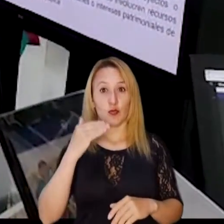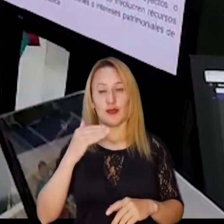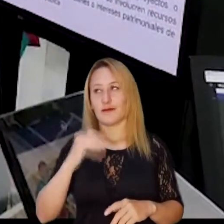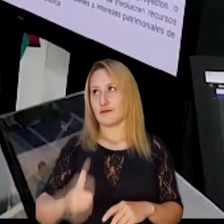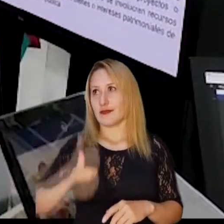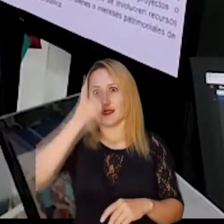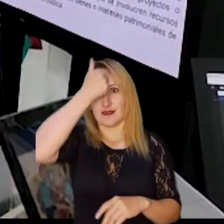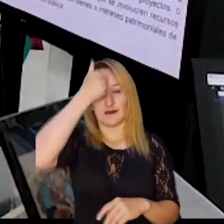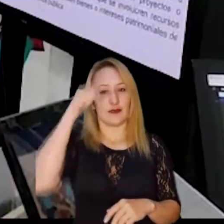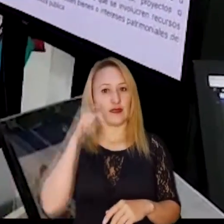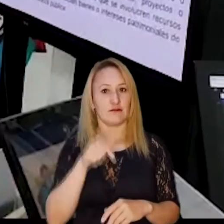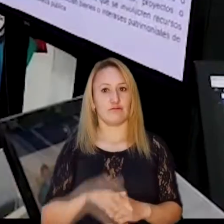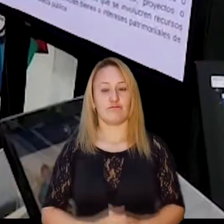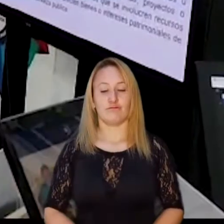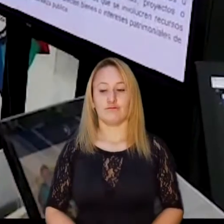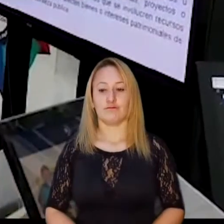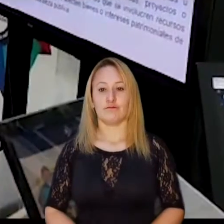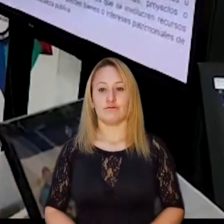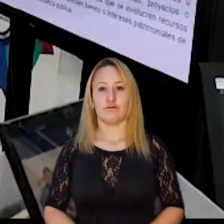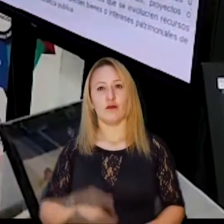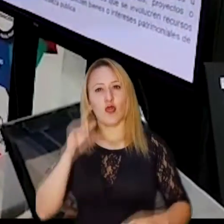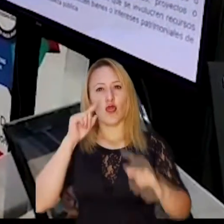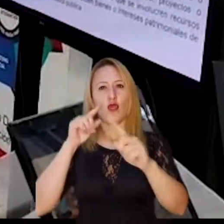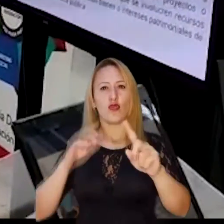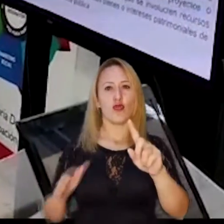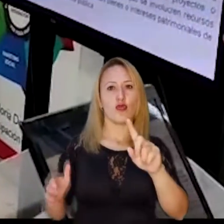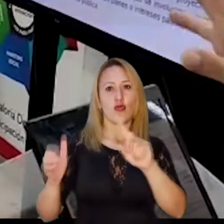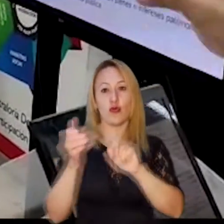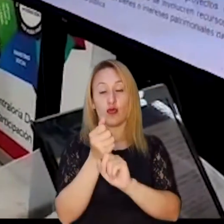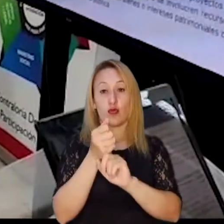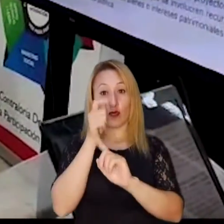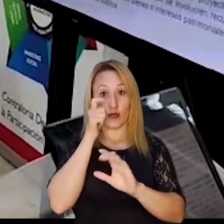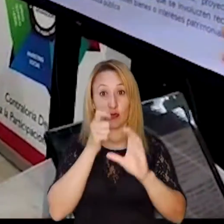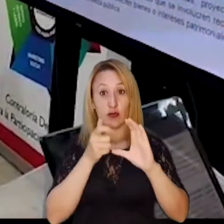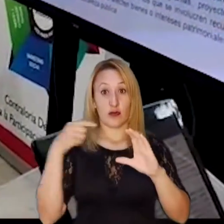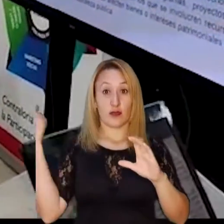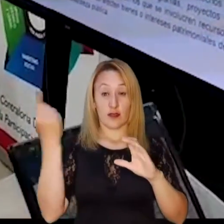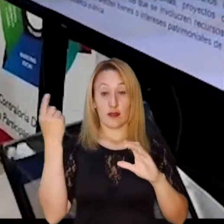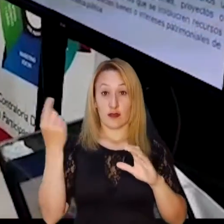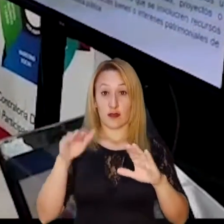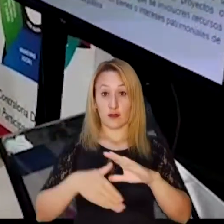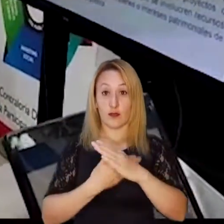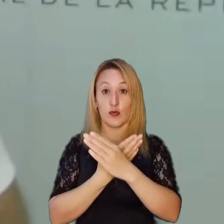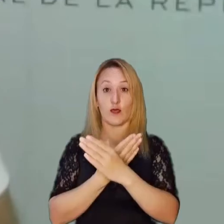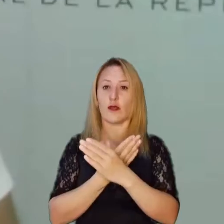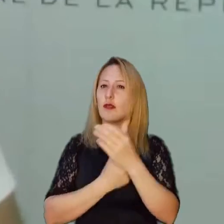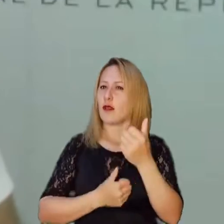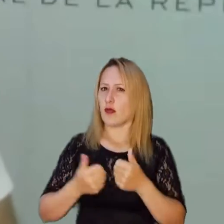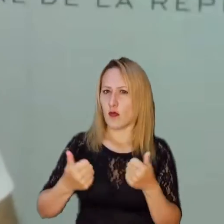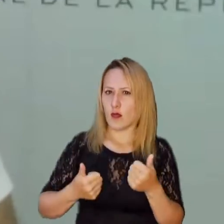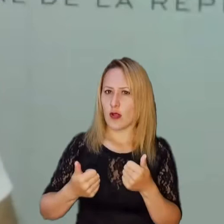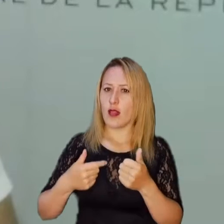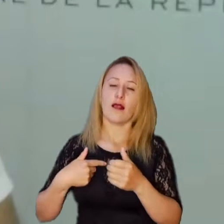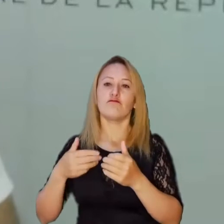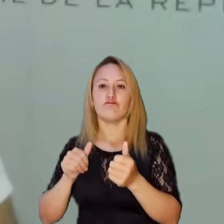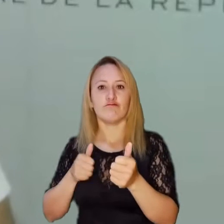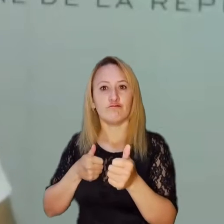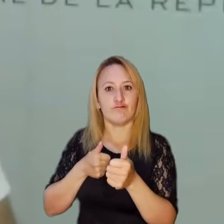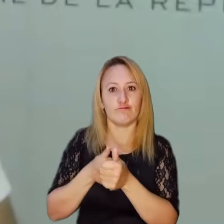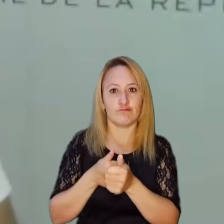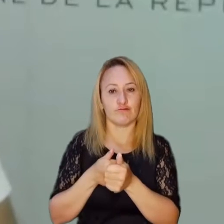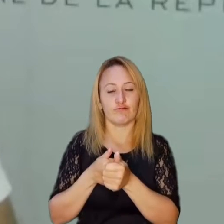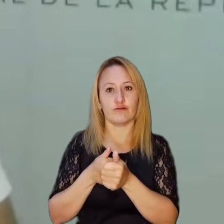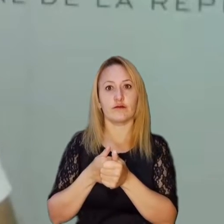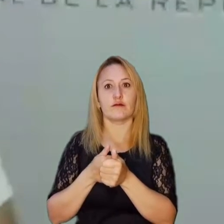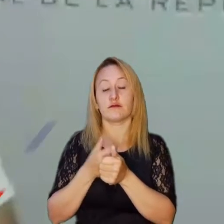Atlántico, el enfoque de género y la atención a la mujer están entre las prioridades a tratar. Uno de los logros de